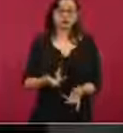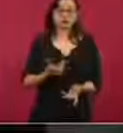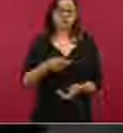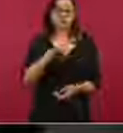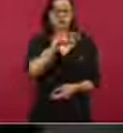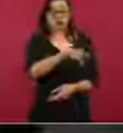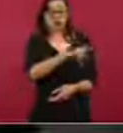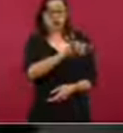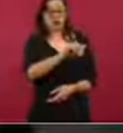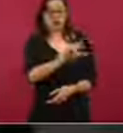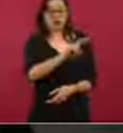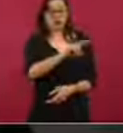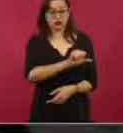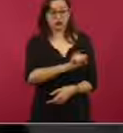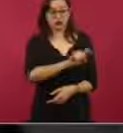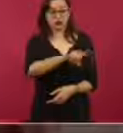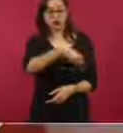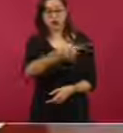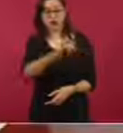36 horas. Y dije, no,